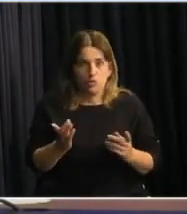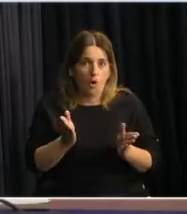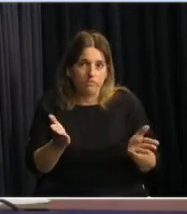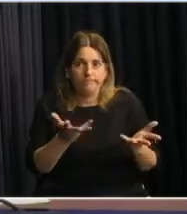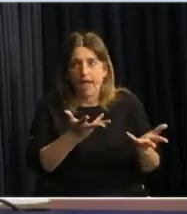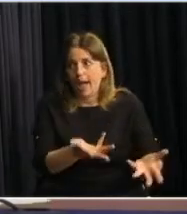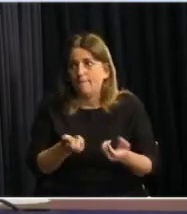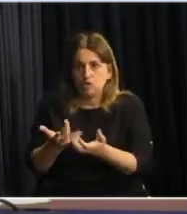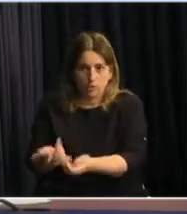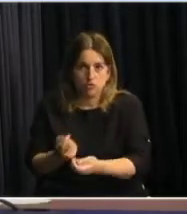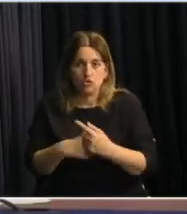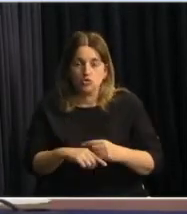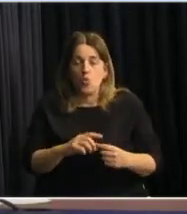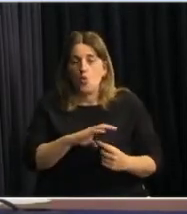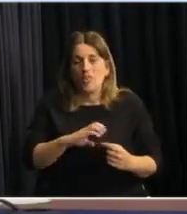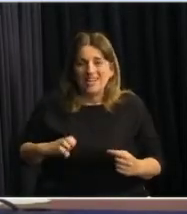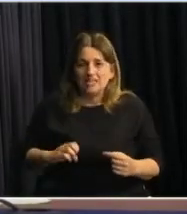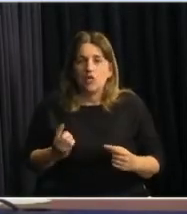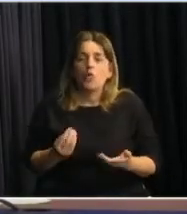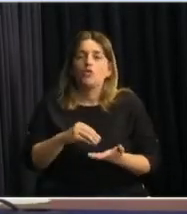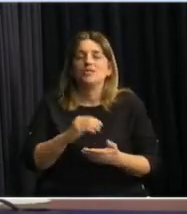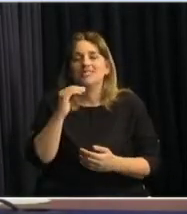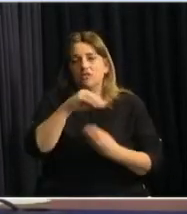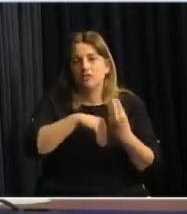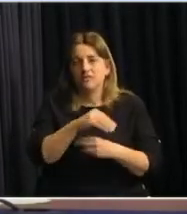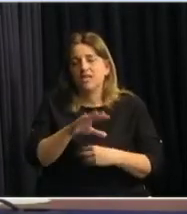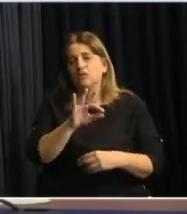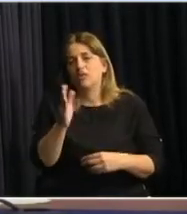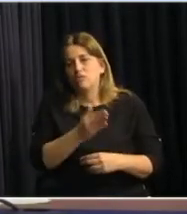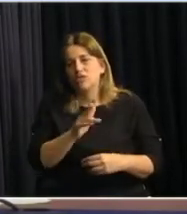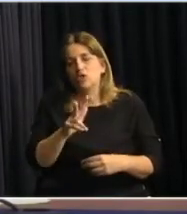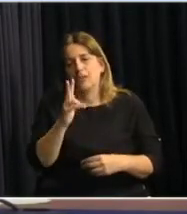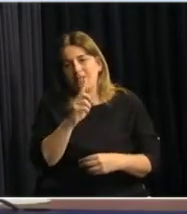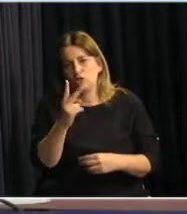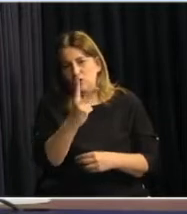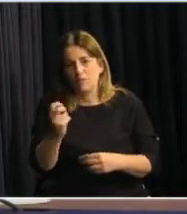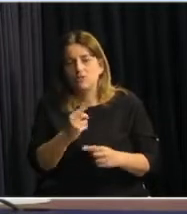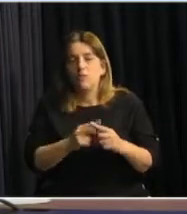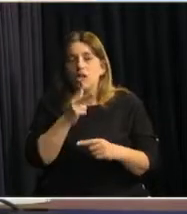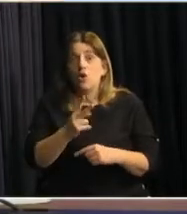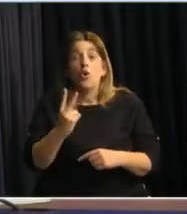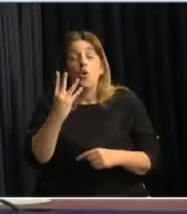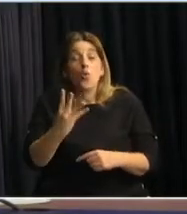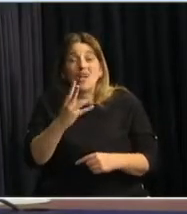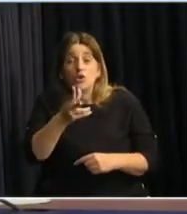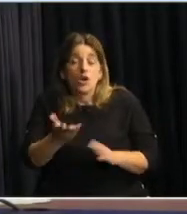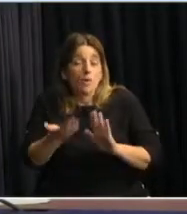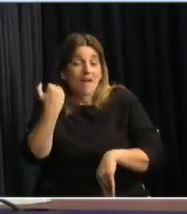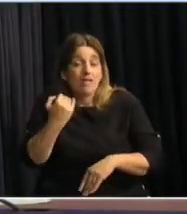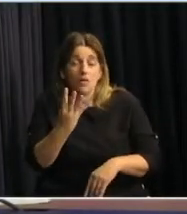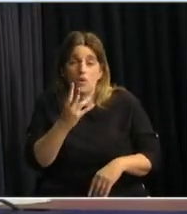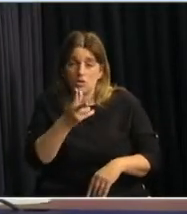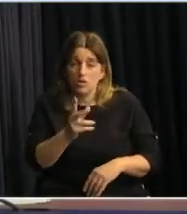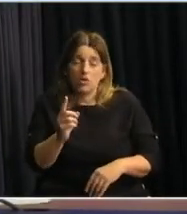del Estado cuando es solo asignación familiar, más el 50% 3.200 pesos con un solo hijo, cuatro hijos o más, y